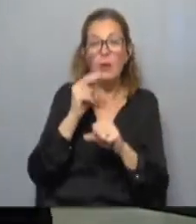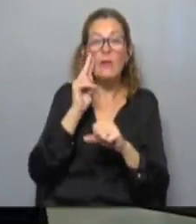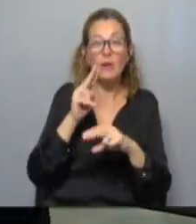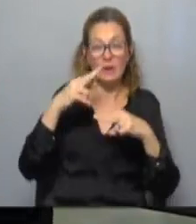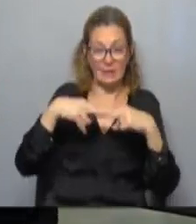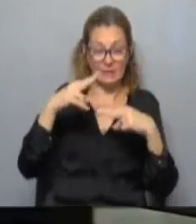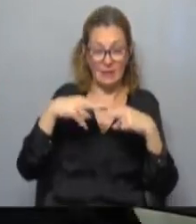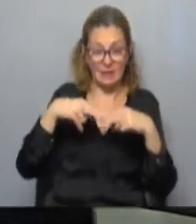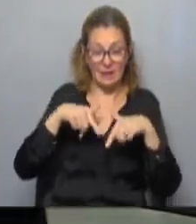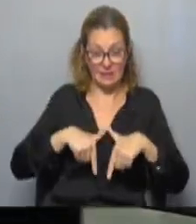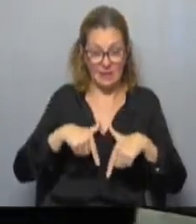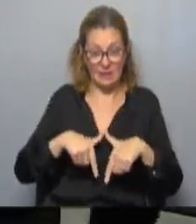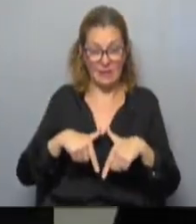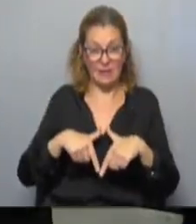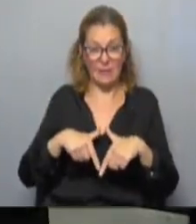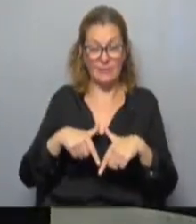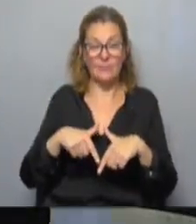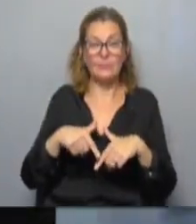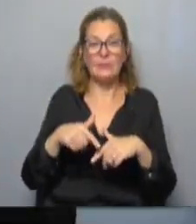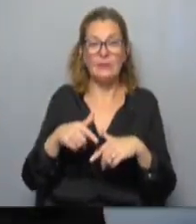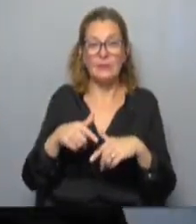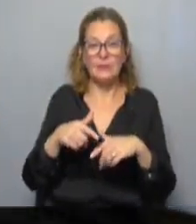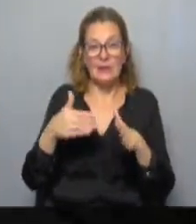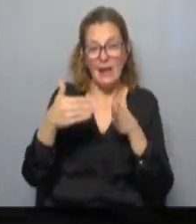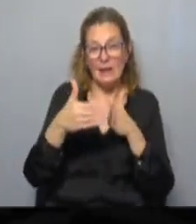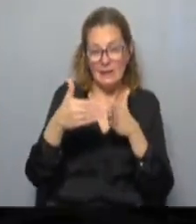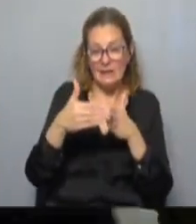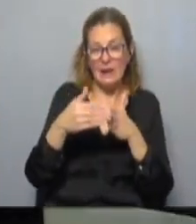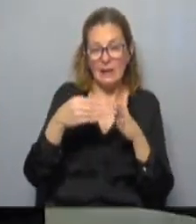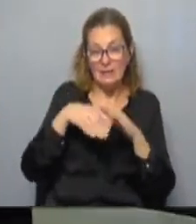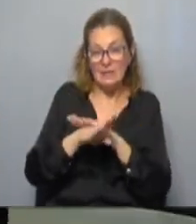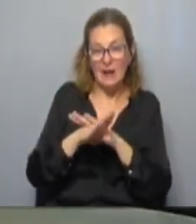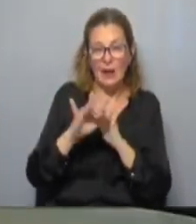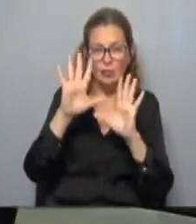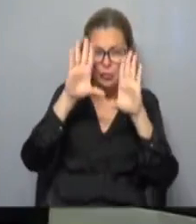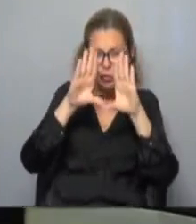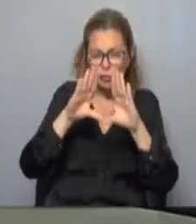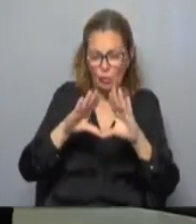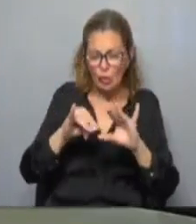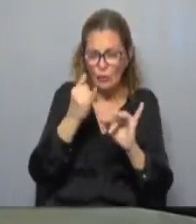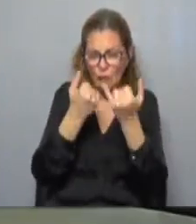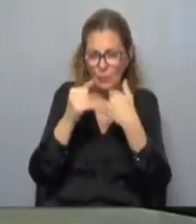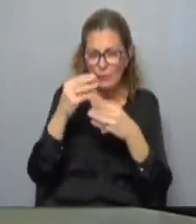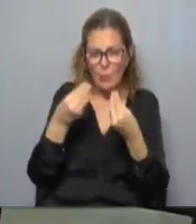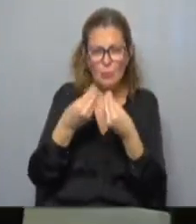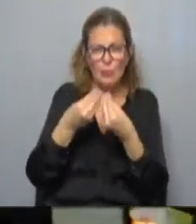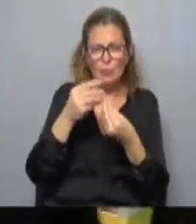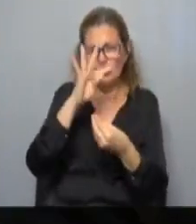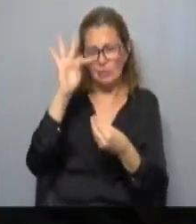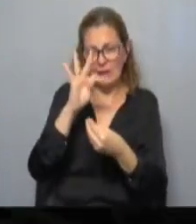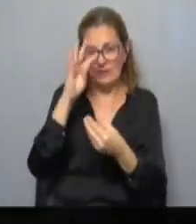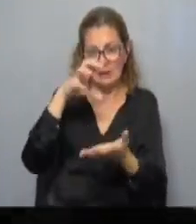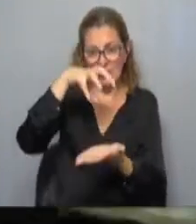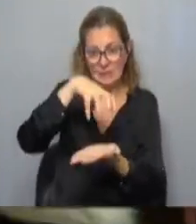la página de la Intendencia en la página de esquinas pueden acceder a toda la información de la cantidad enorme de talleres que hay en territorio